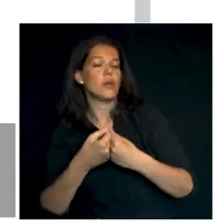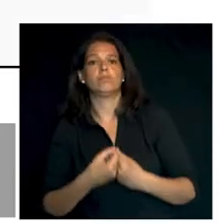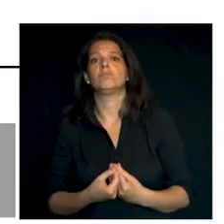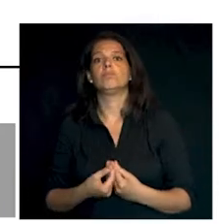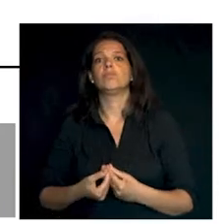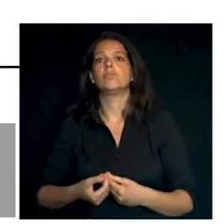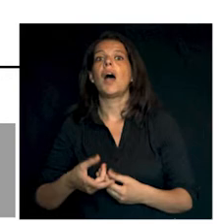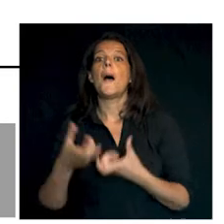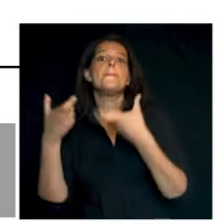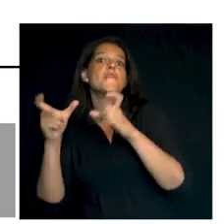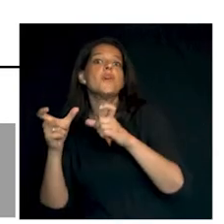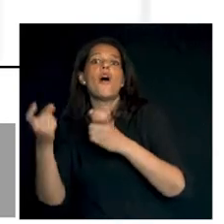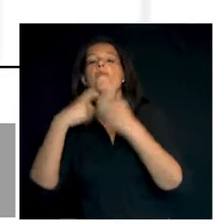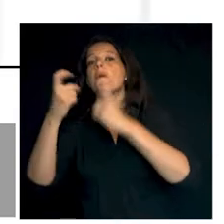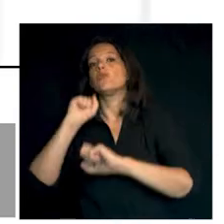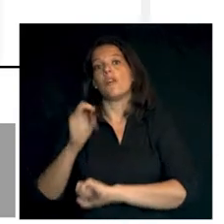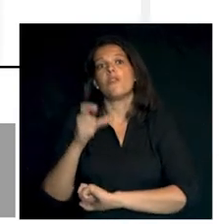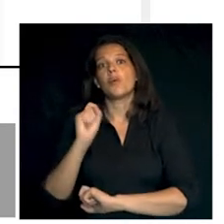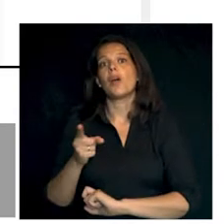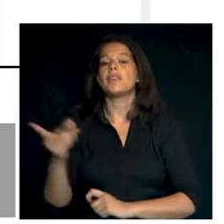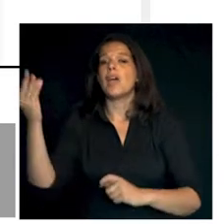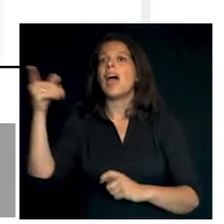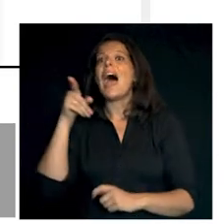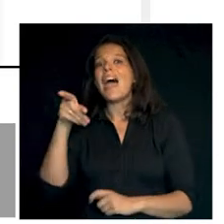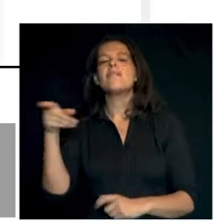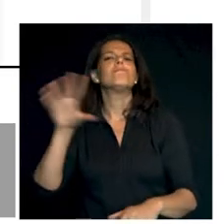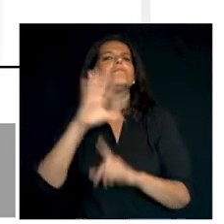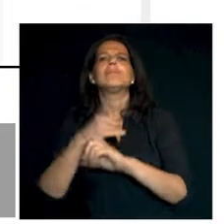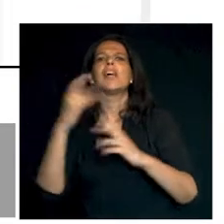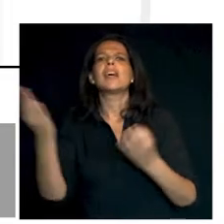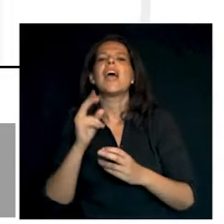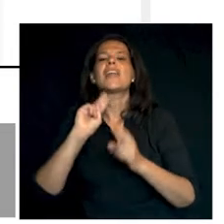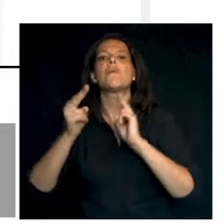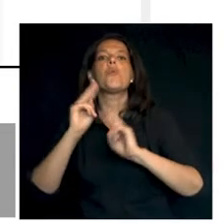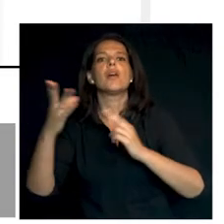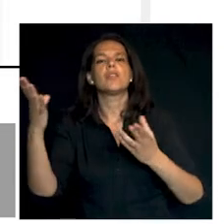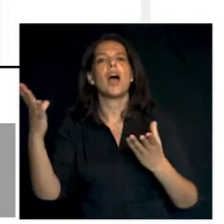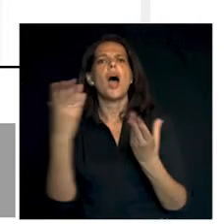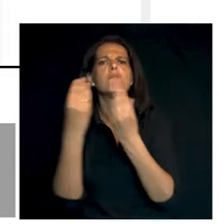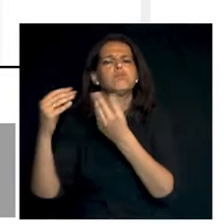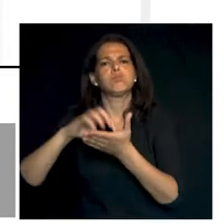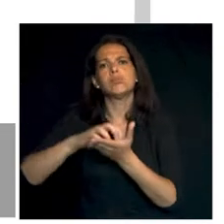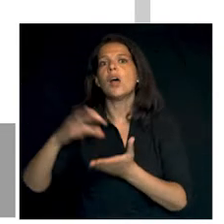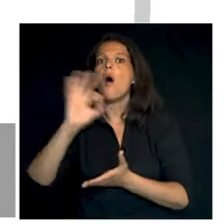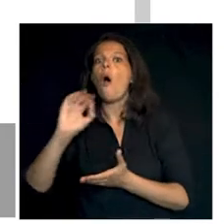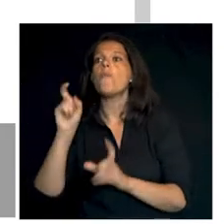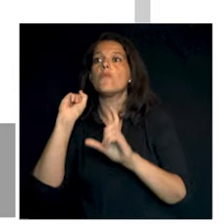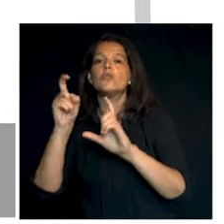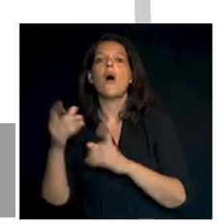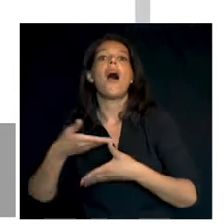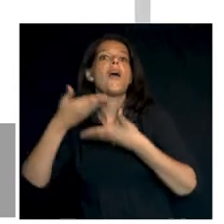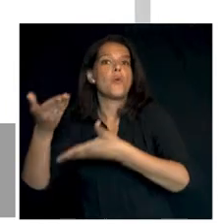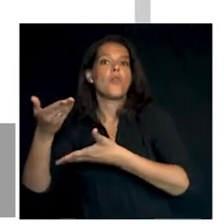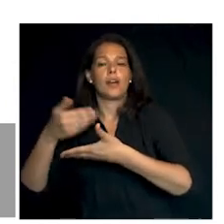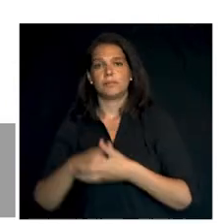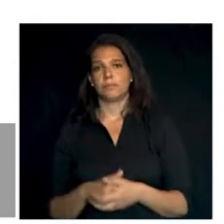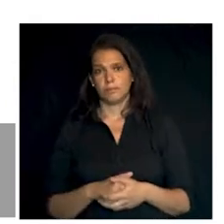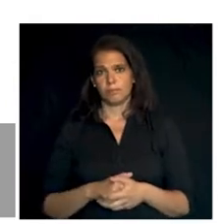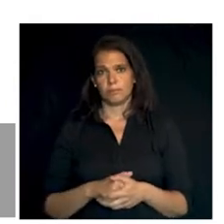La sección de preguntas frecuentes en la que encontrarás respuesta a muchas de tus dudas o el botón Ayuda,